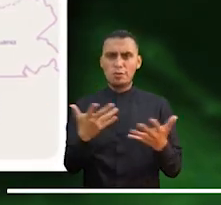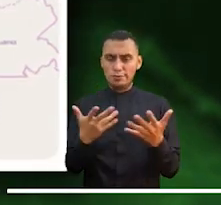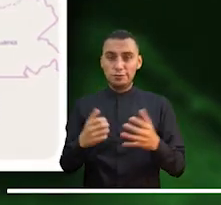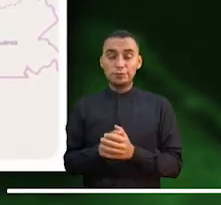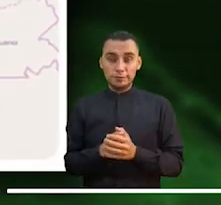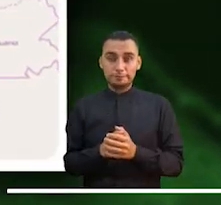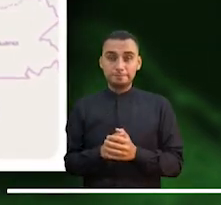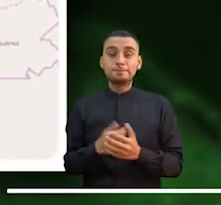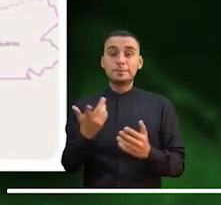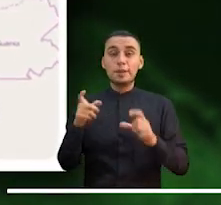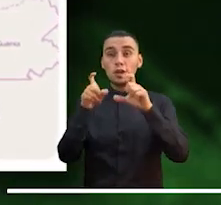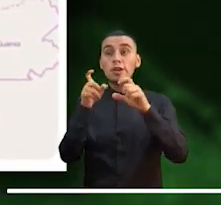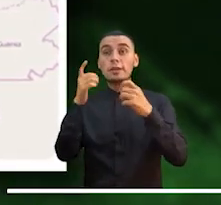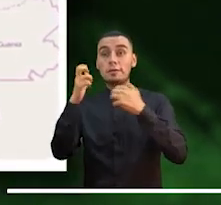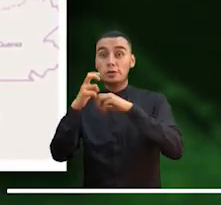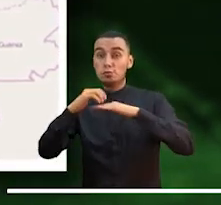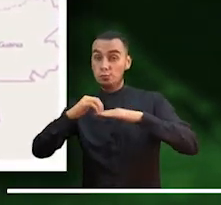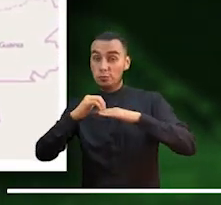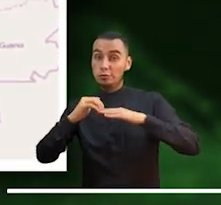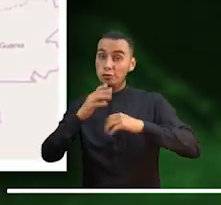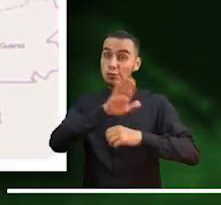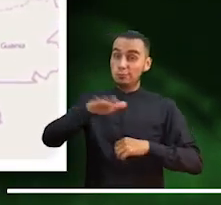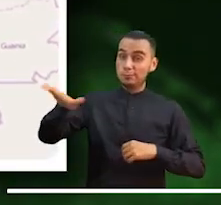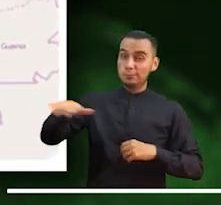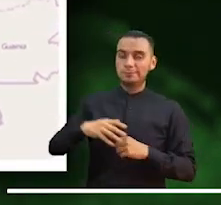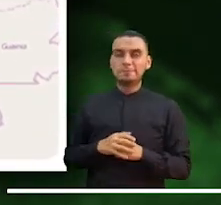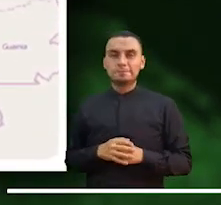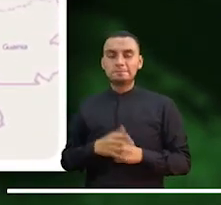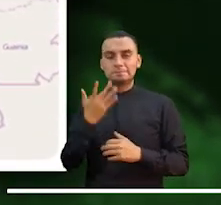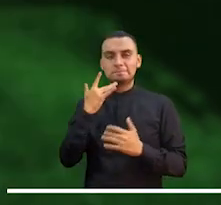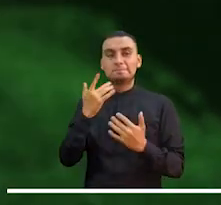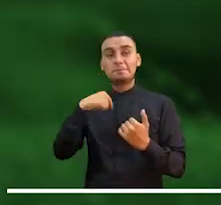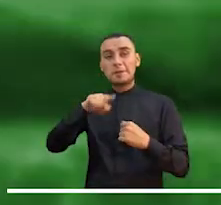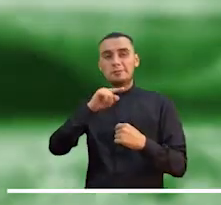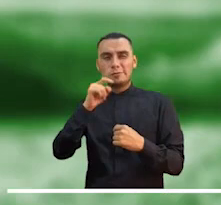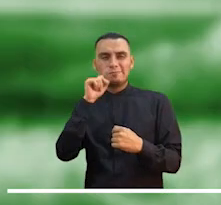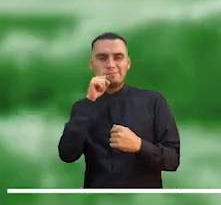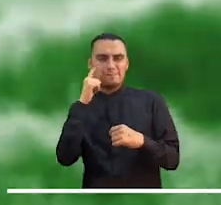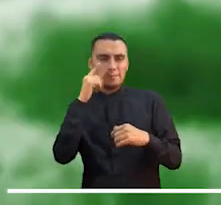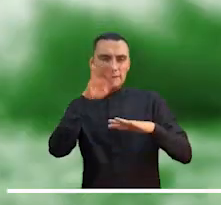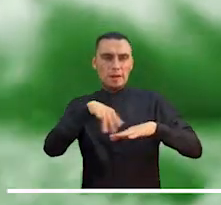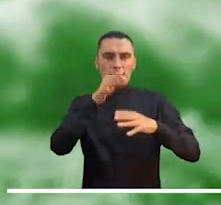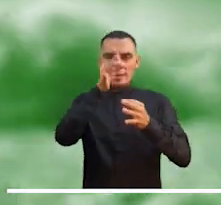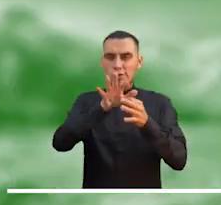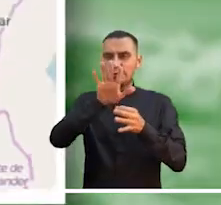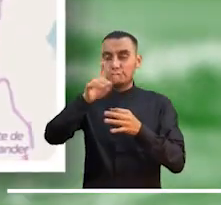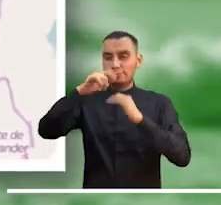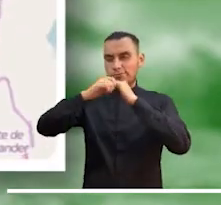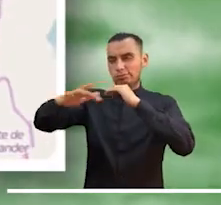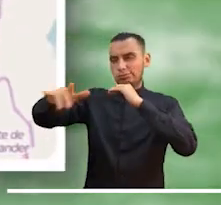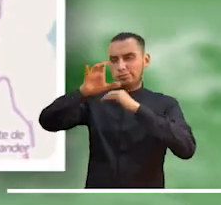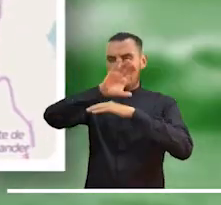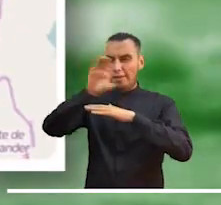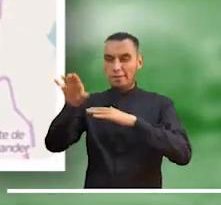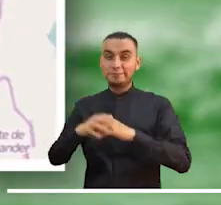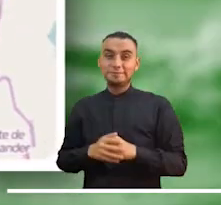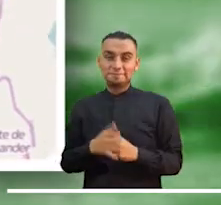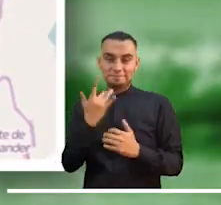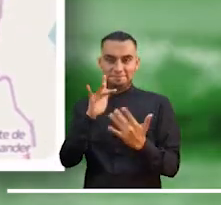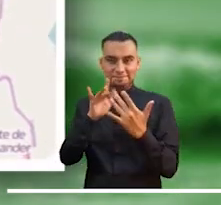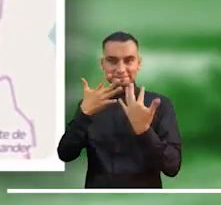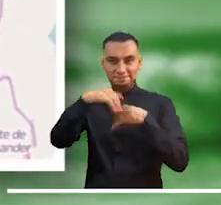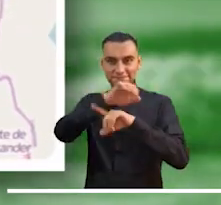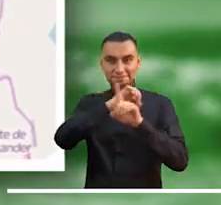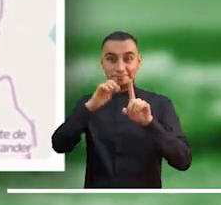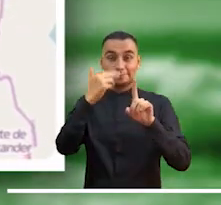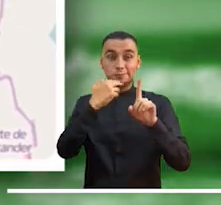probabilidad de ocurrencia de deslizamientos de tierra en zonas inestables de Huila y Antioquia. Alerta naranja por viento y oleaje